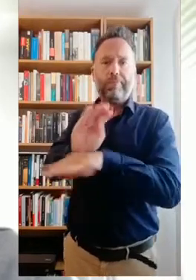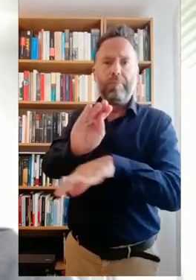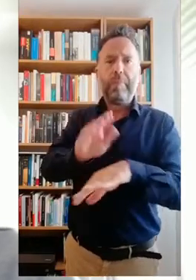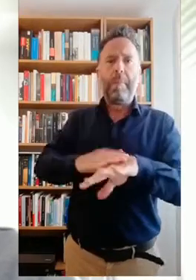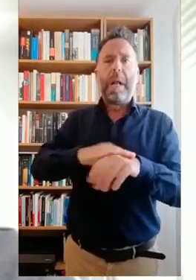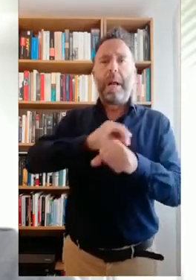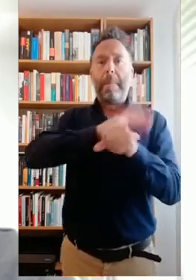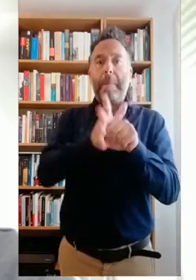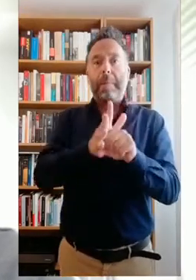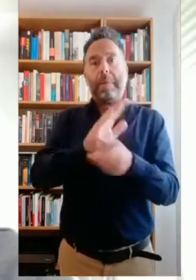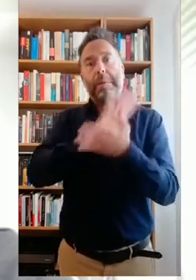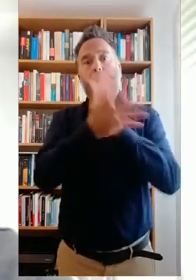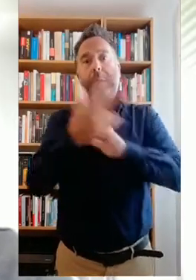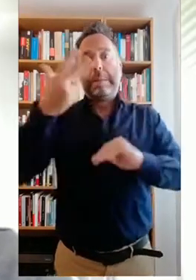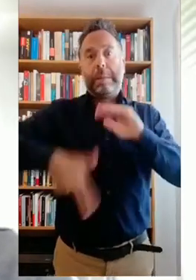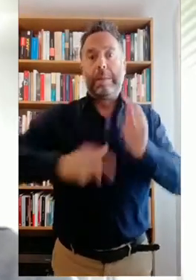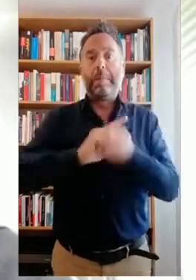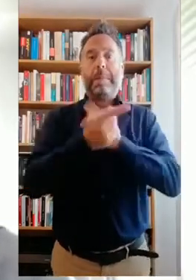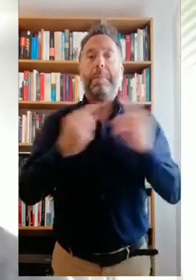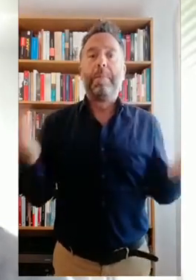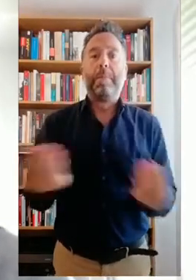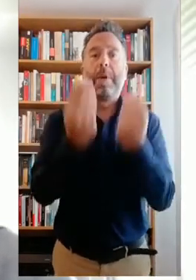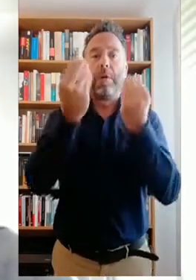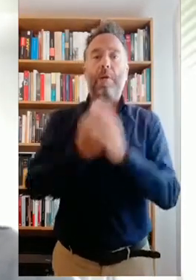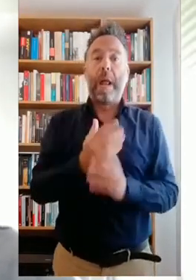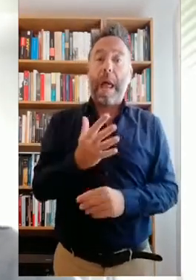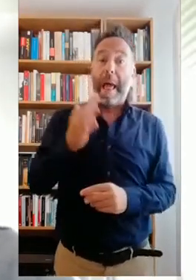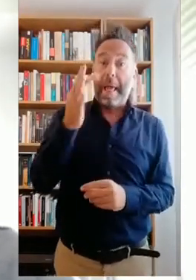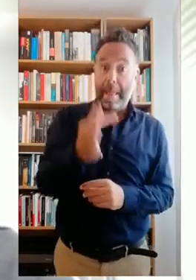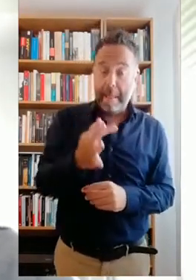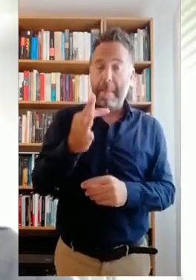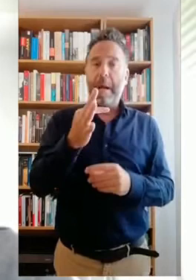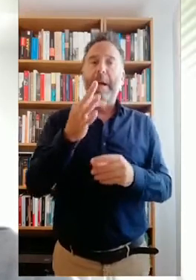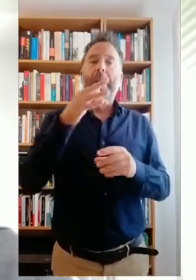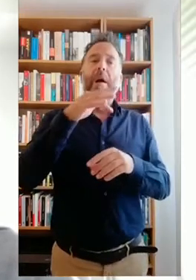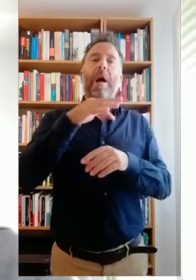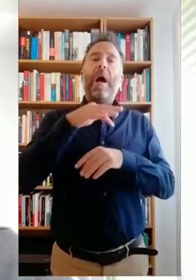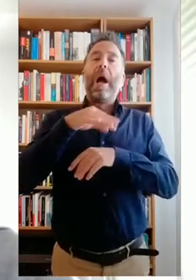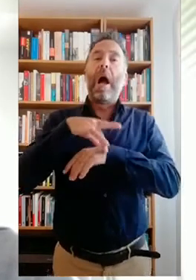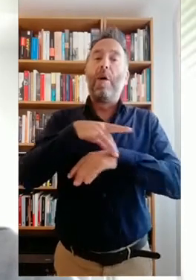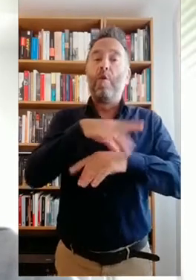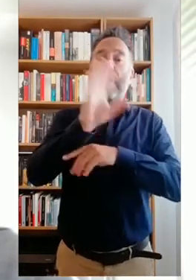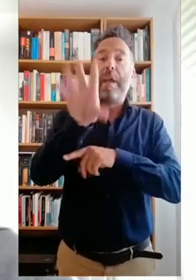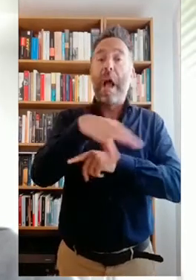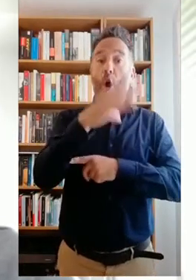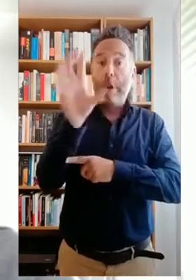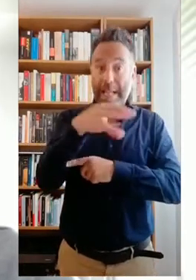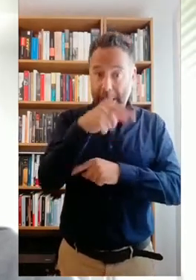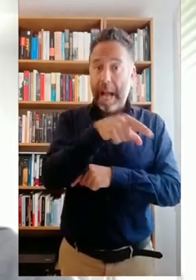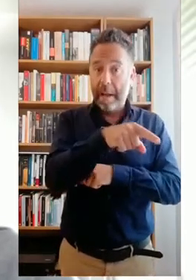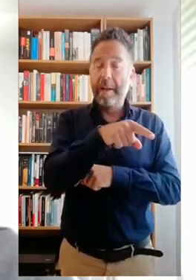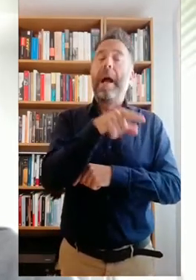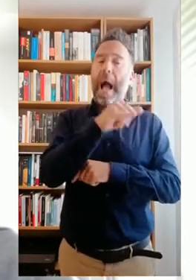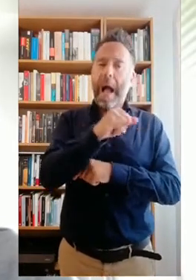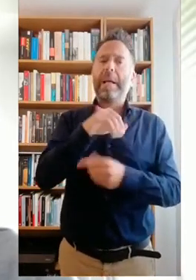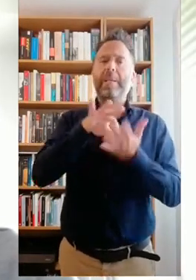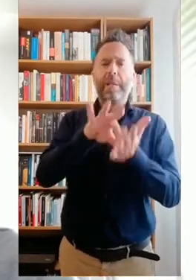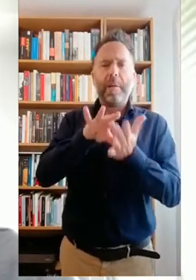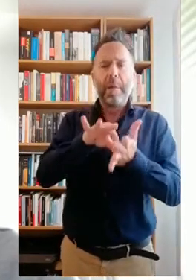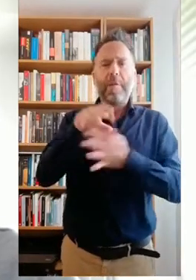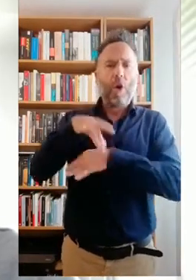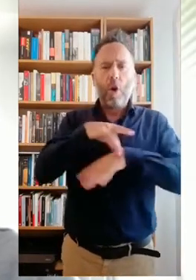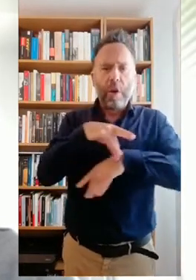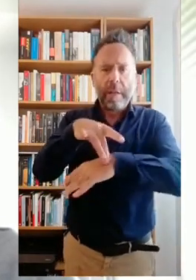disposición para pasar este estado de pandemia. Además, desde la unidad de Andalucía Orienta, estamos dando ese servicio